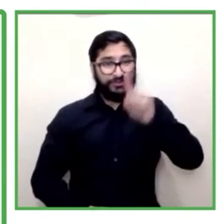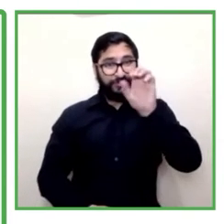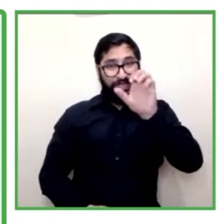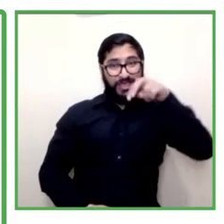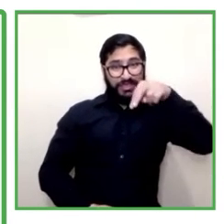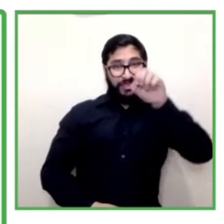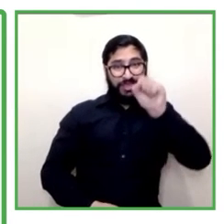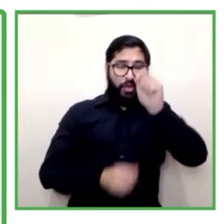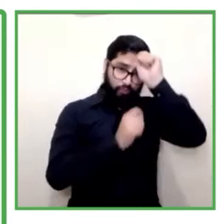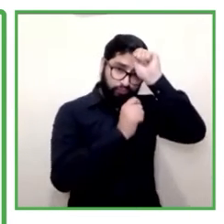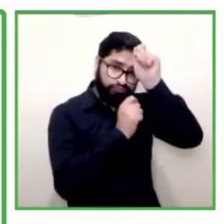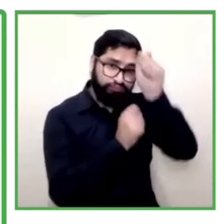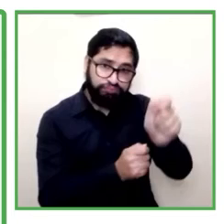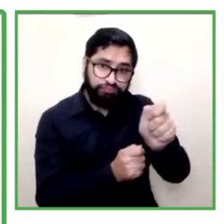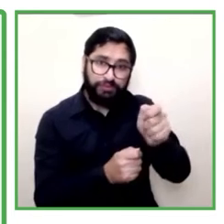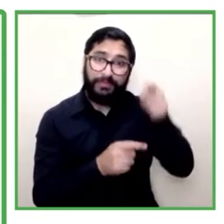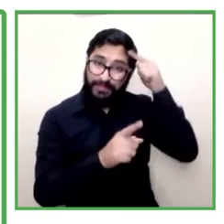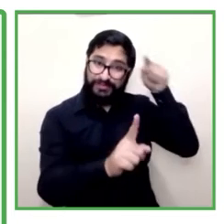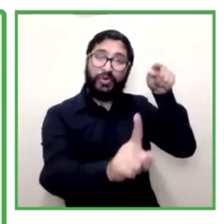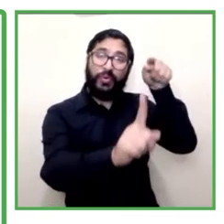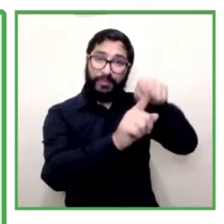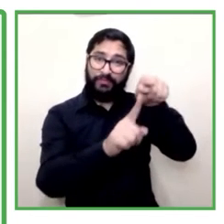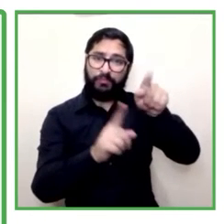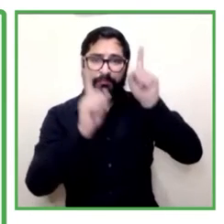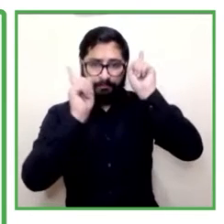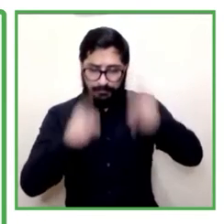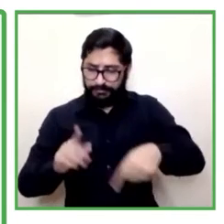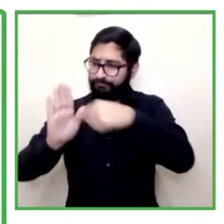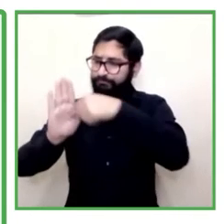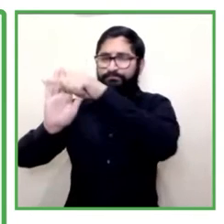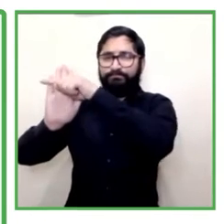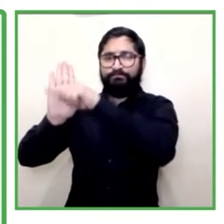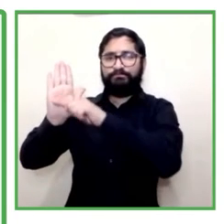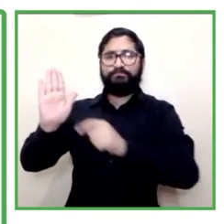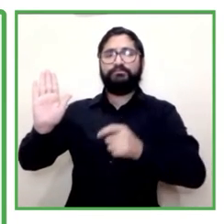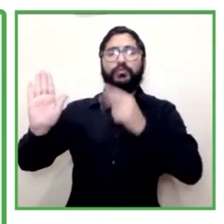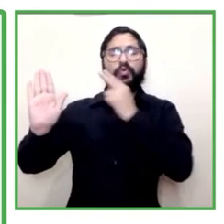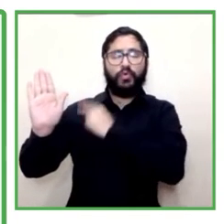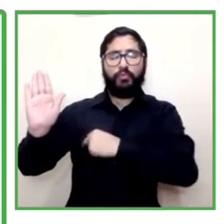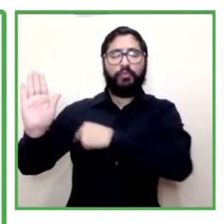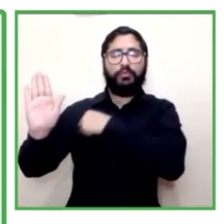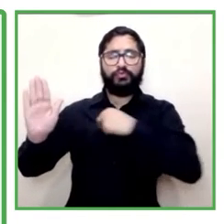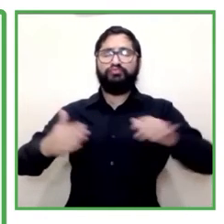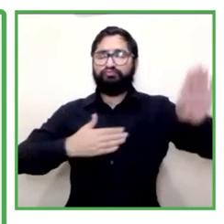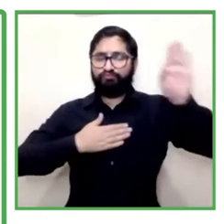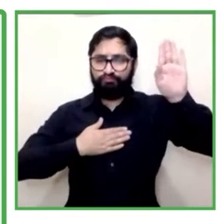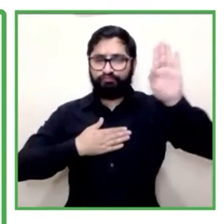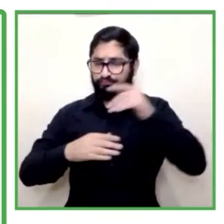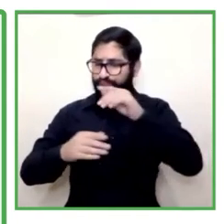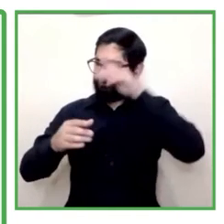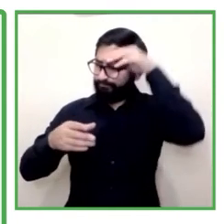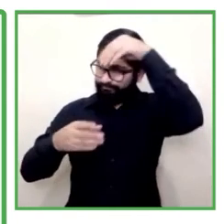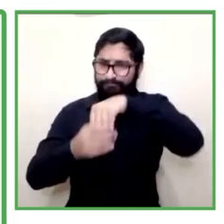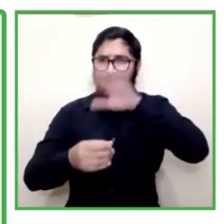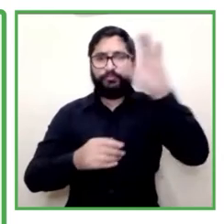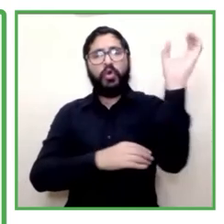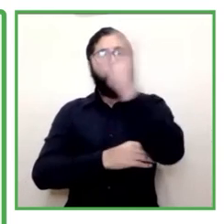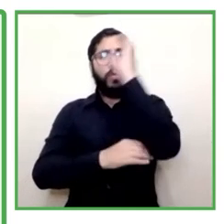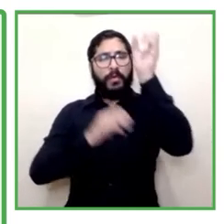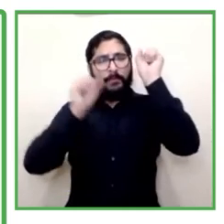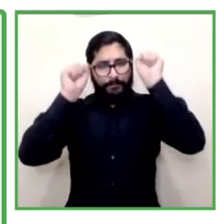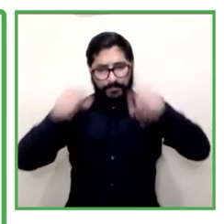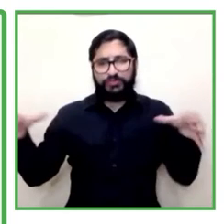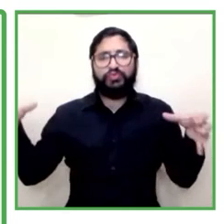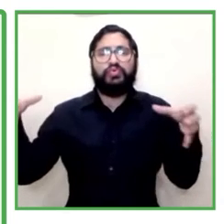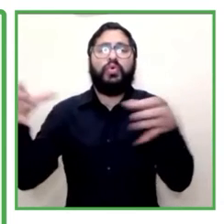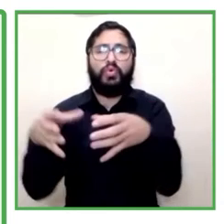A través de las 33 regionales a nivel país este equipo de orientadores y profesionales de